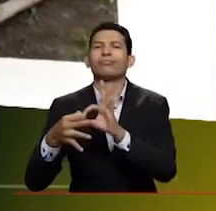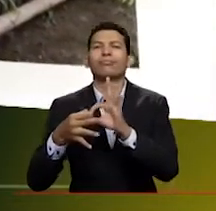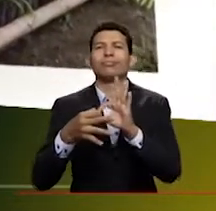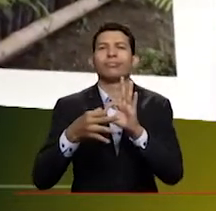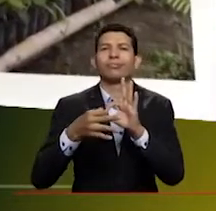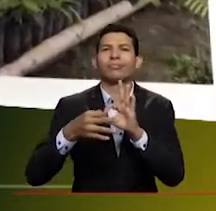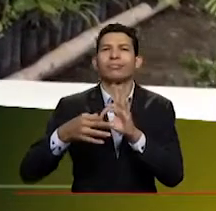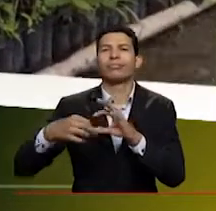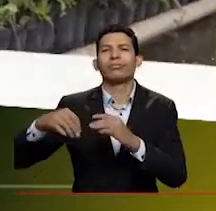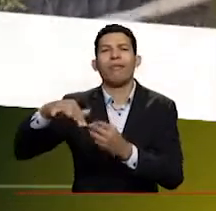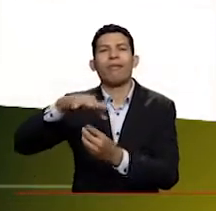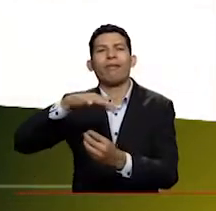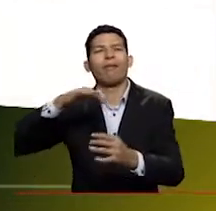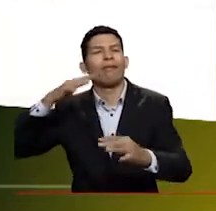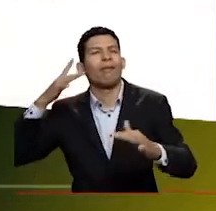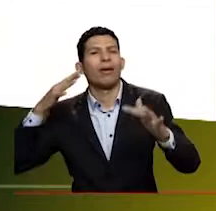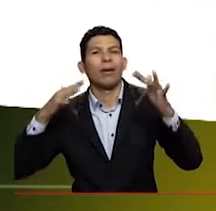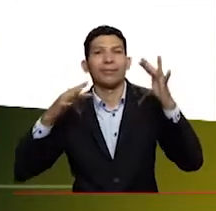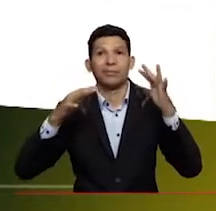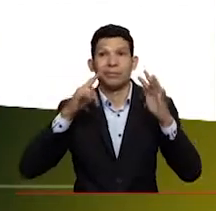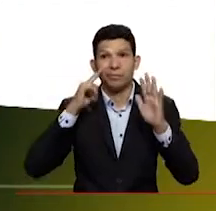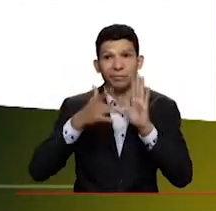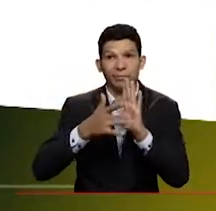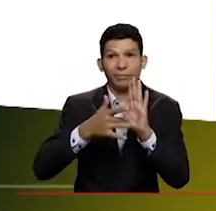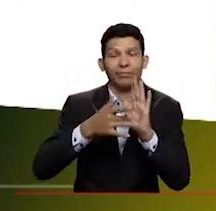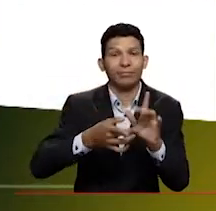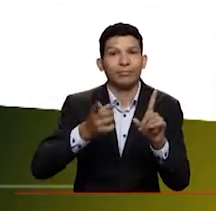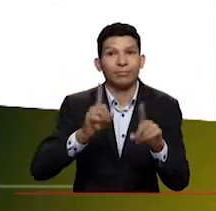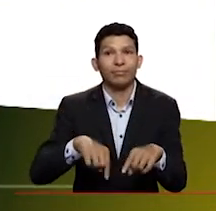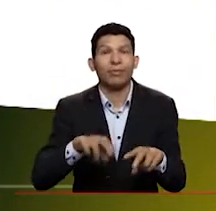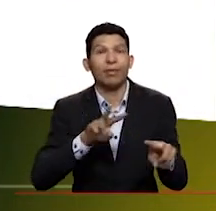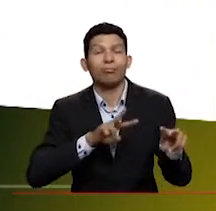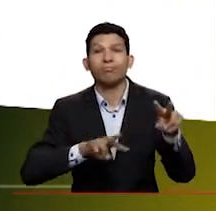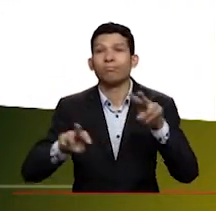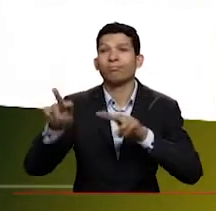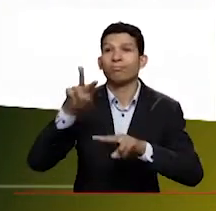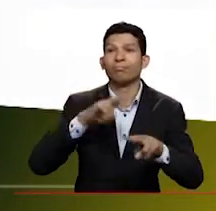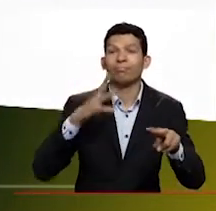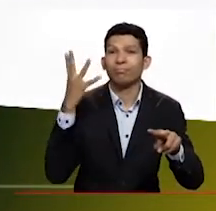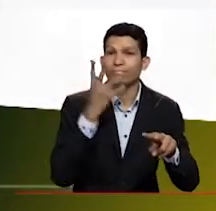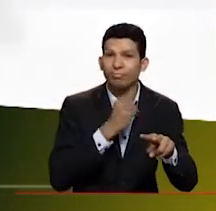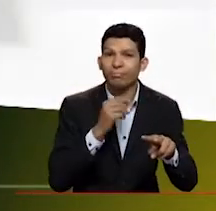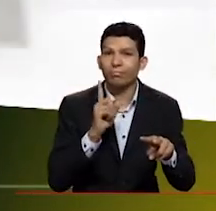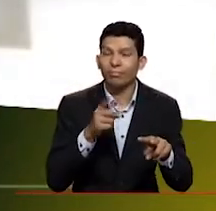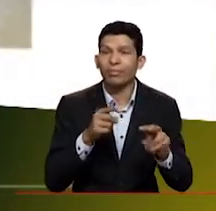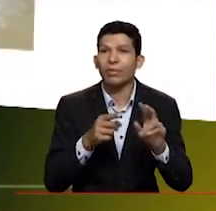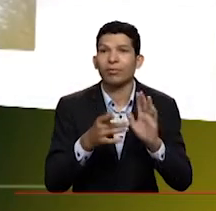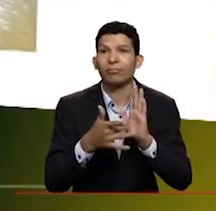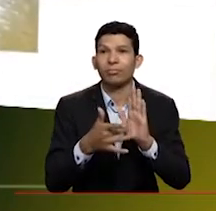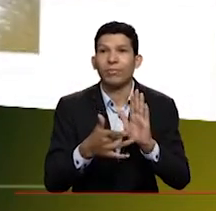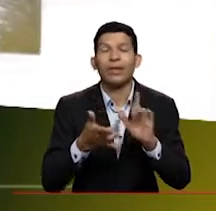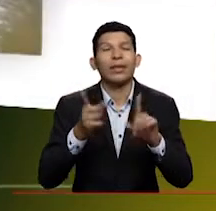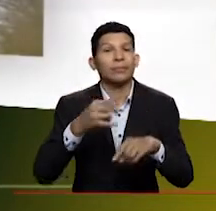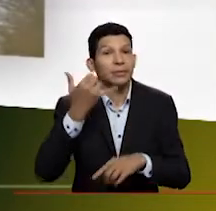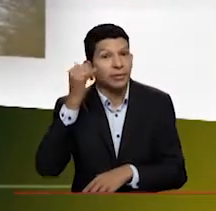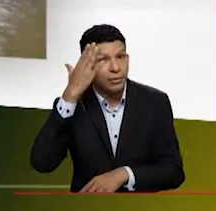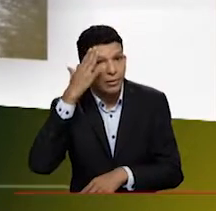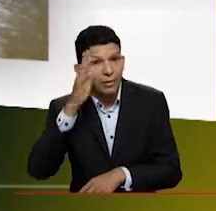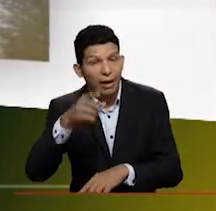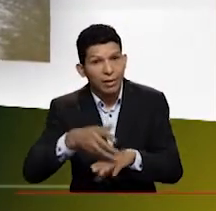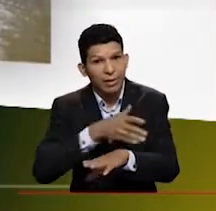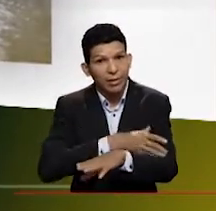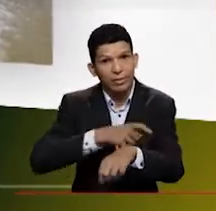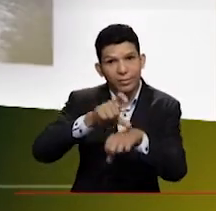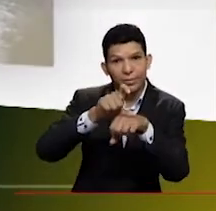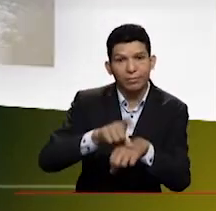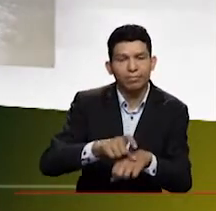con la naturaleza. Pues claro, ahí estamos de hecho viendo imágenes y vamos a seguir viendo imágenes de la belleza, de lo que podemos encontrar y que ya saben que deben reservar, pero